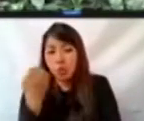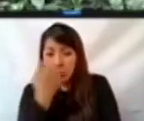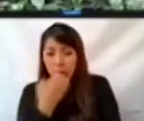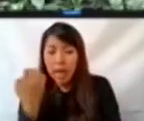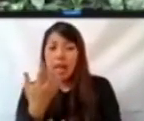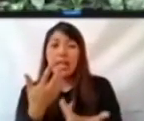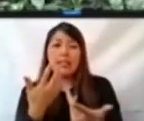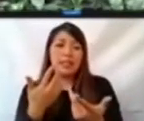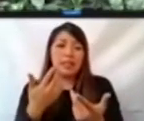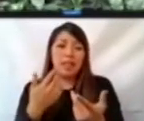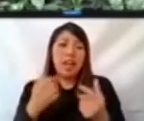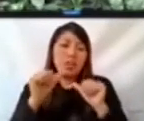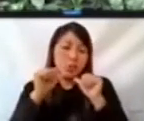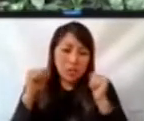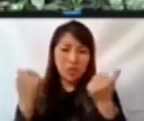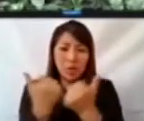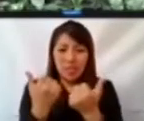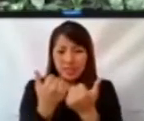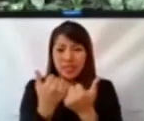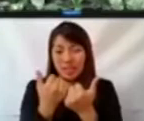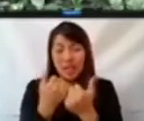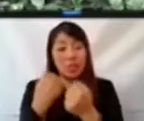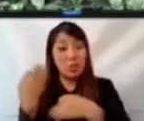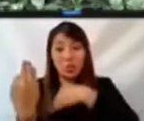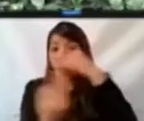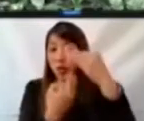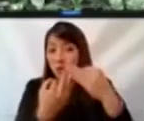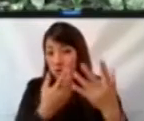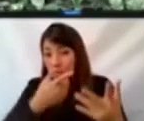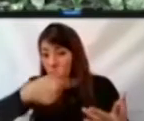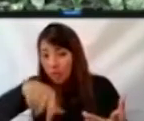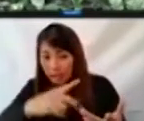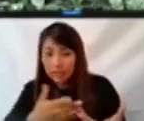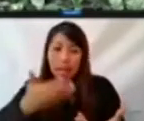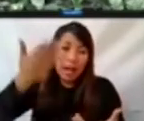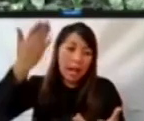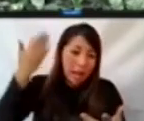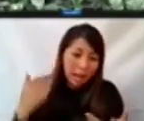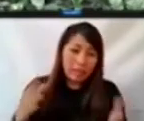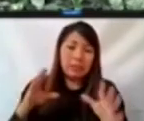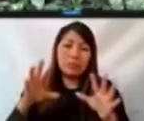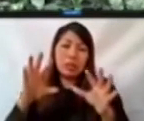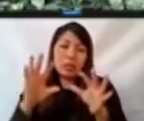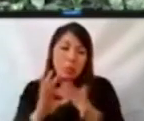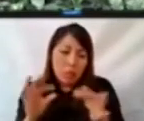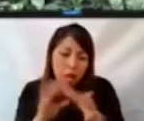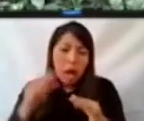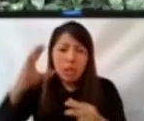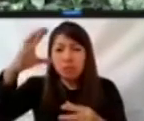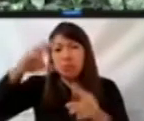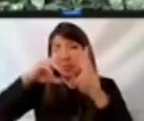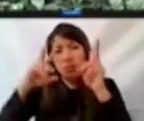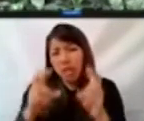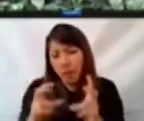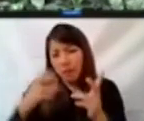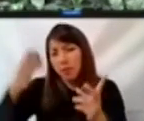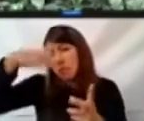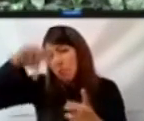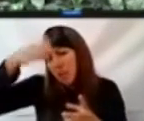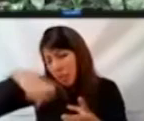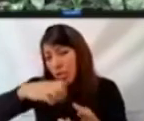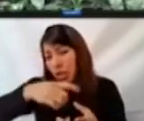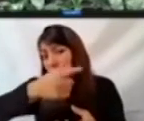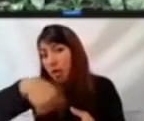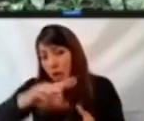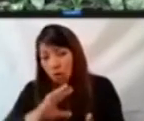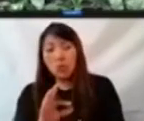organizaciones de la sociedad civil, quienes nos han permitido compartir conocimientos, experiencias e iniciativas que han hecho posible robustecer